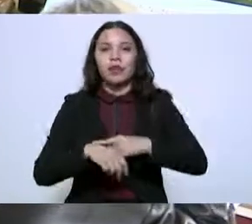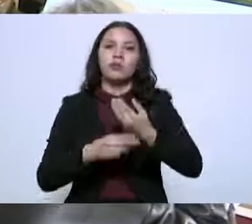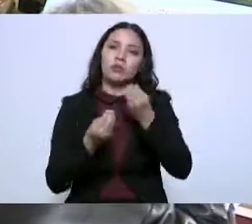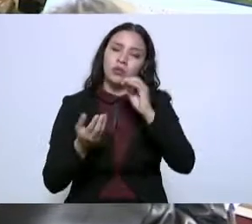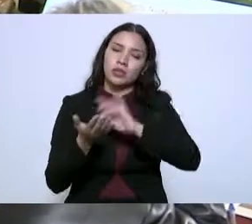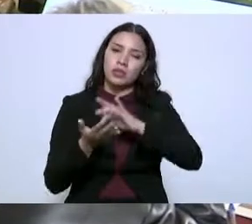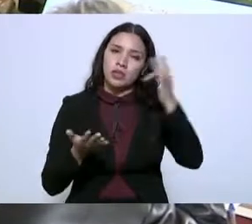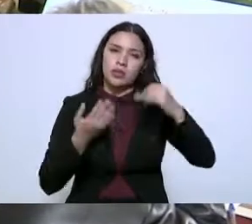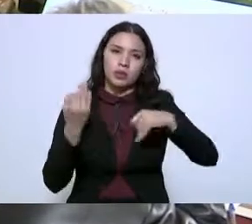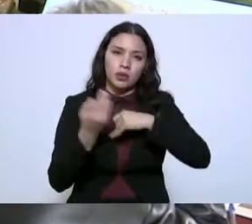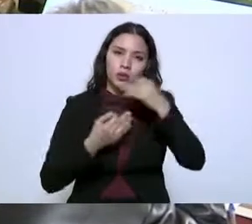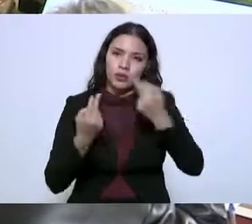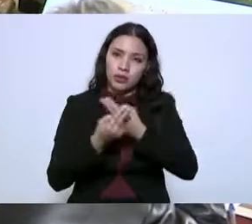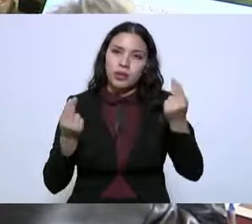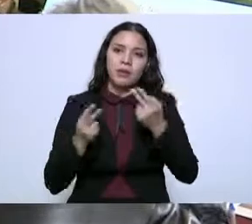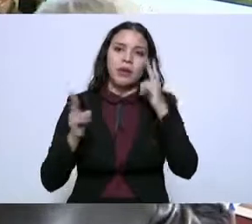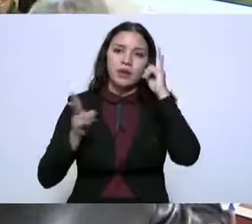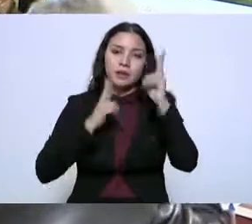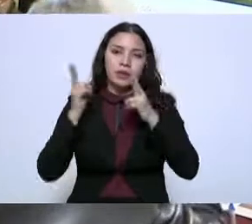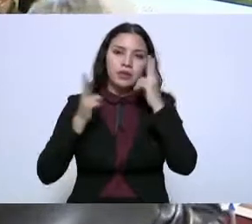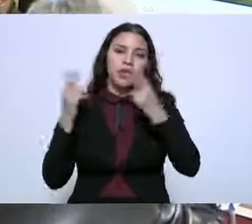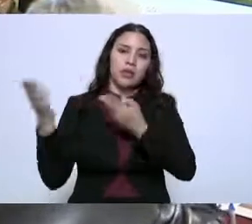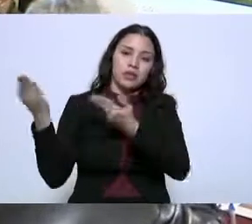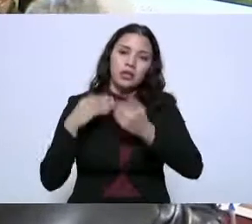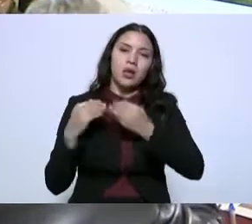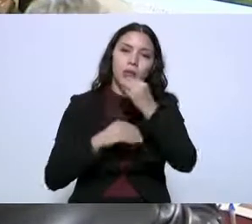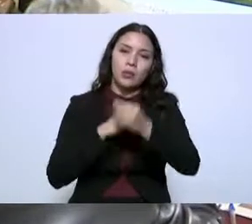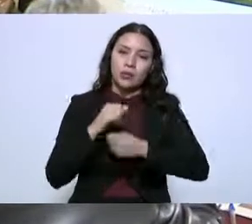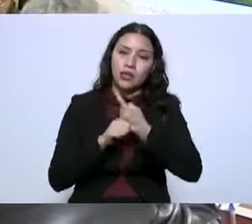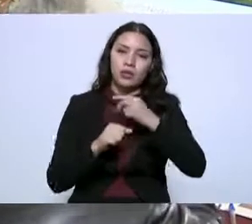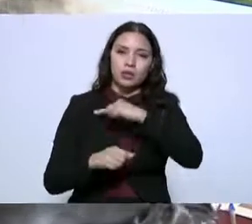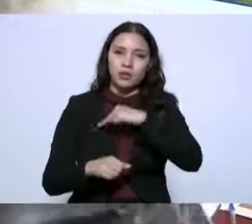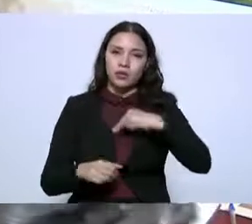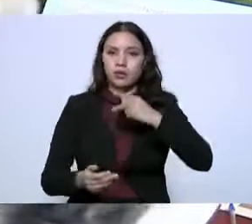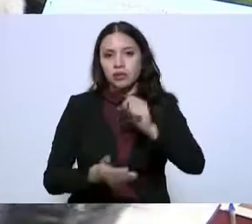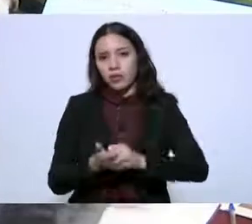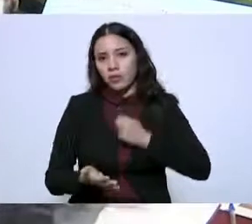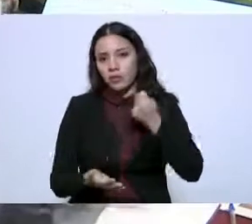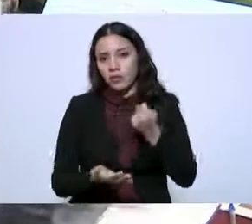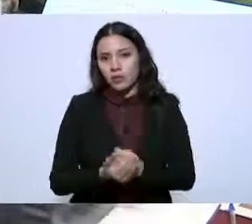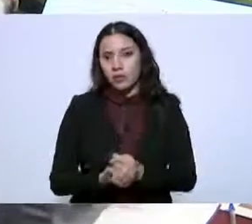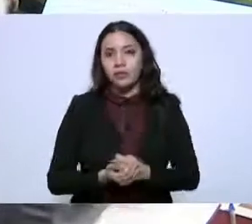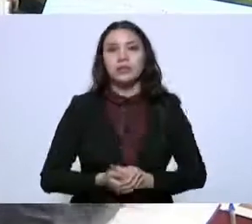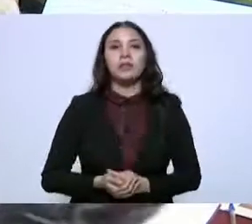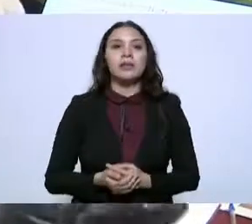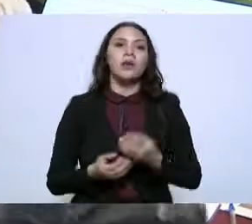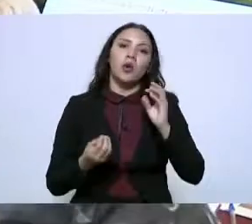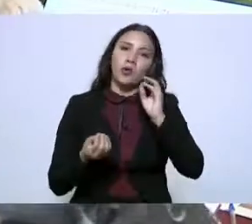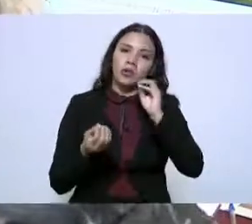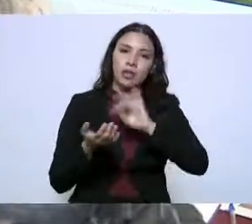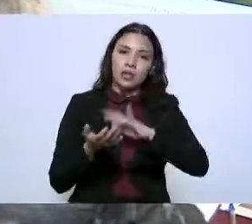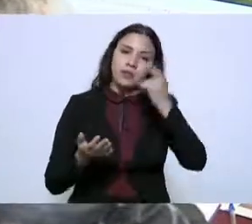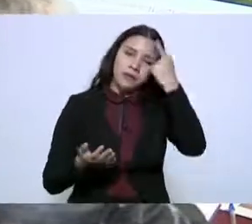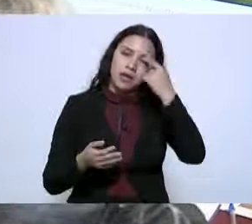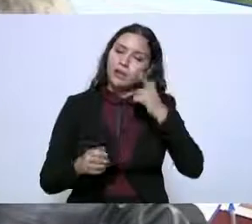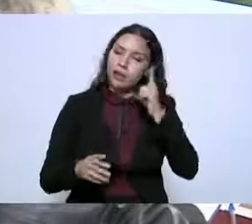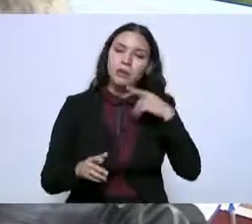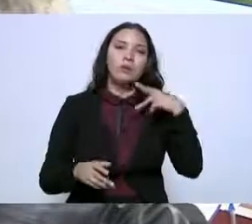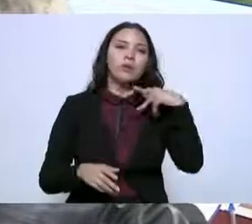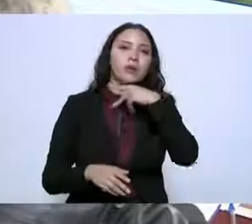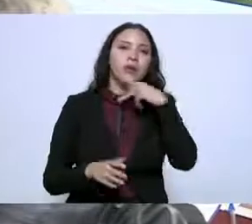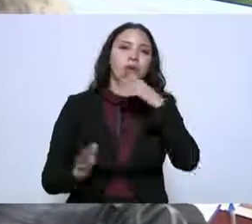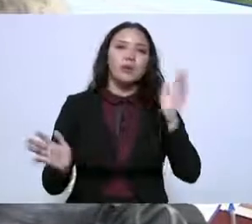mucho nuevamente esta gran oportunidad que nos da a los tamaulipecos y el entusiasmo de seguir participando